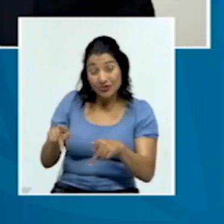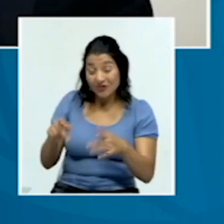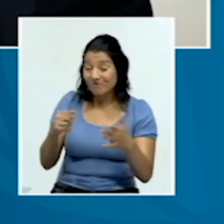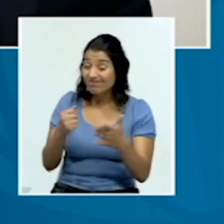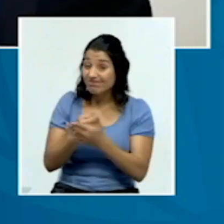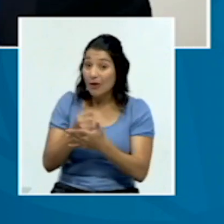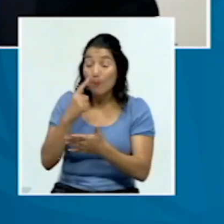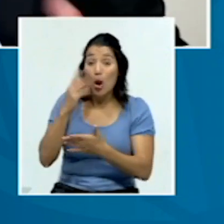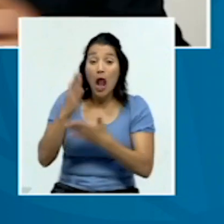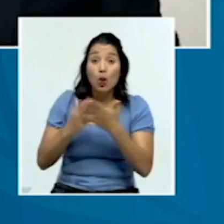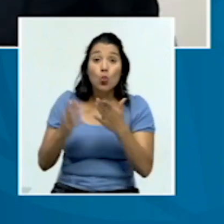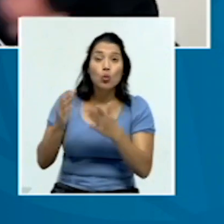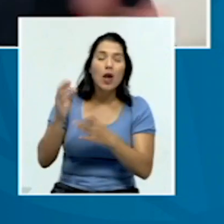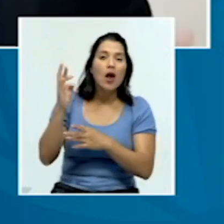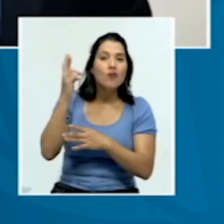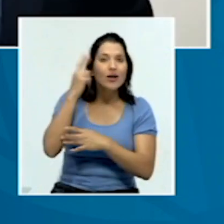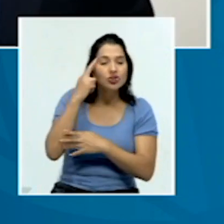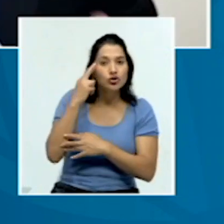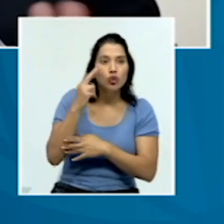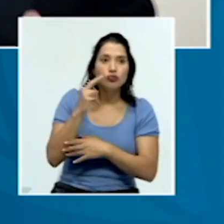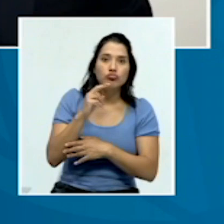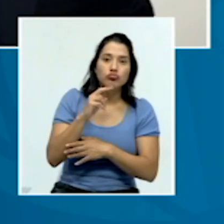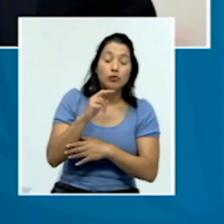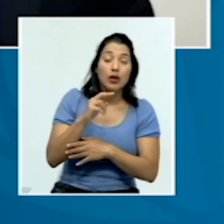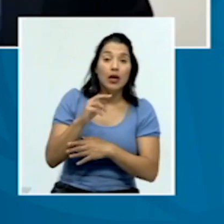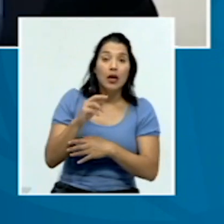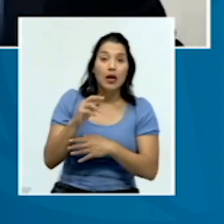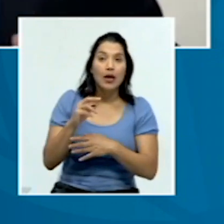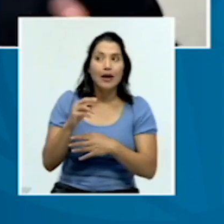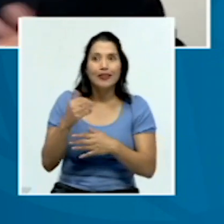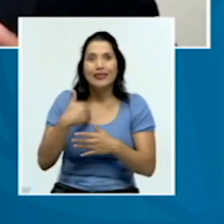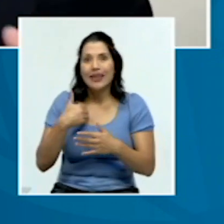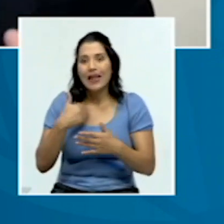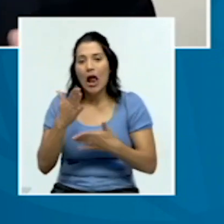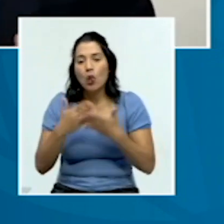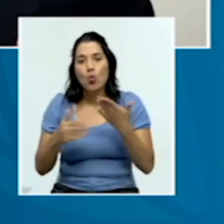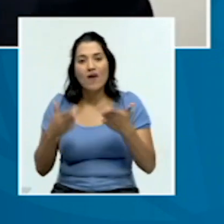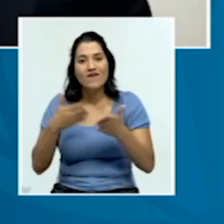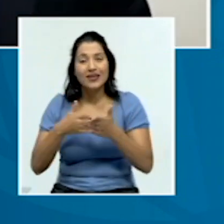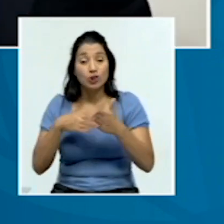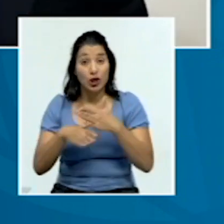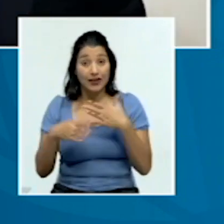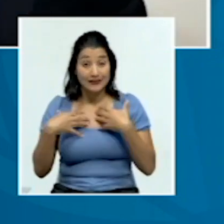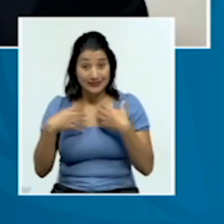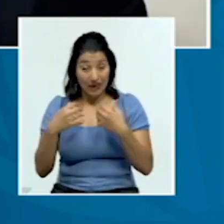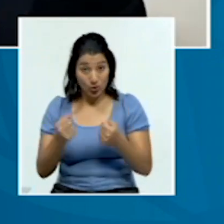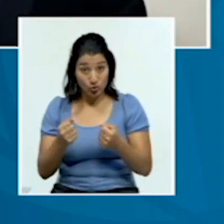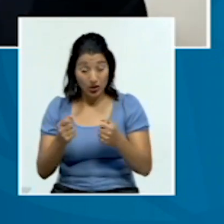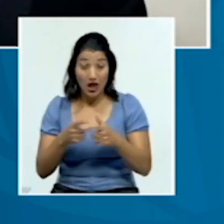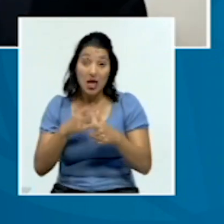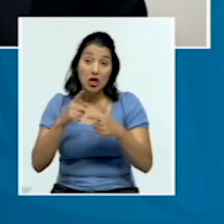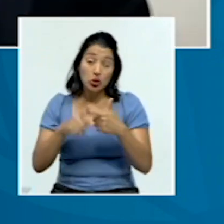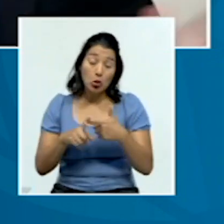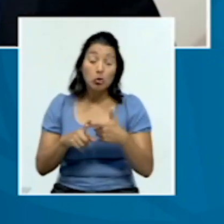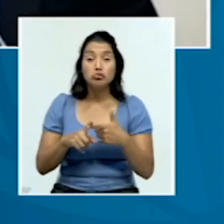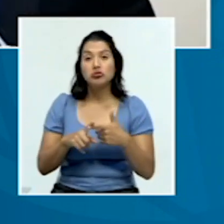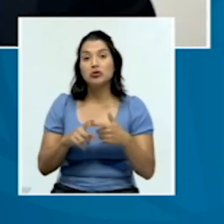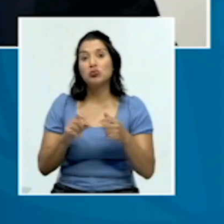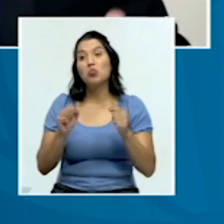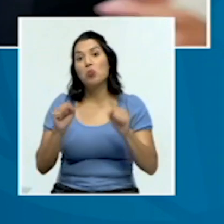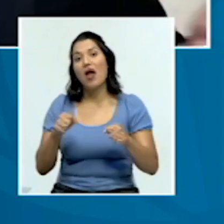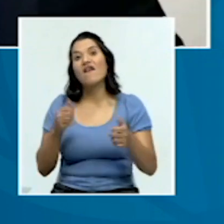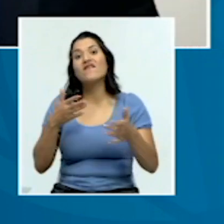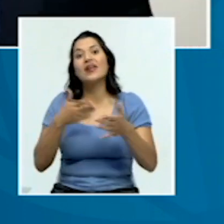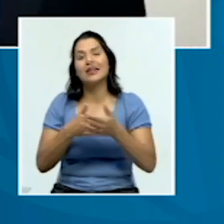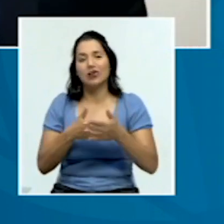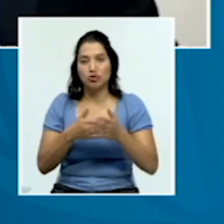alguna circunstancia ya sea aguda o crónica ha sufrido algún desbalance en su salud. Ese desbalance puede ser a nivel biológico como